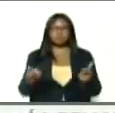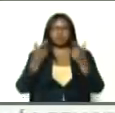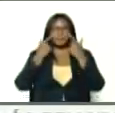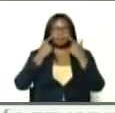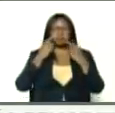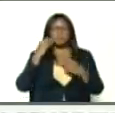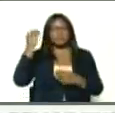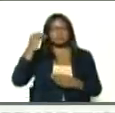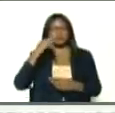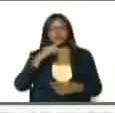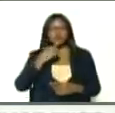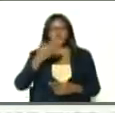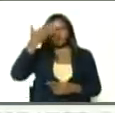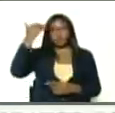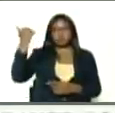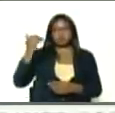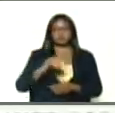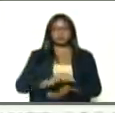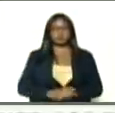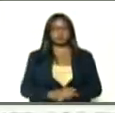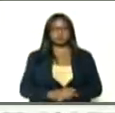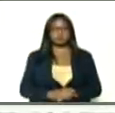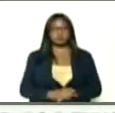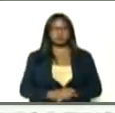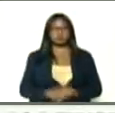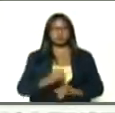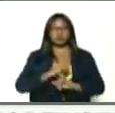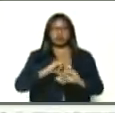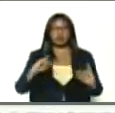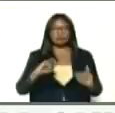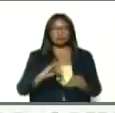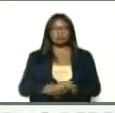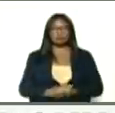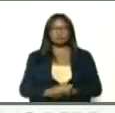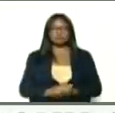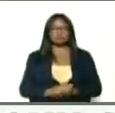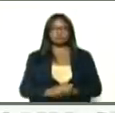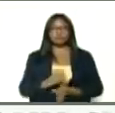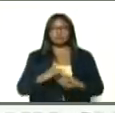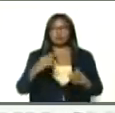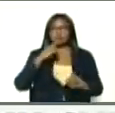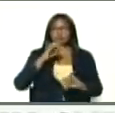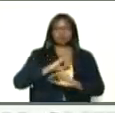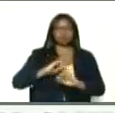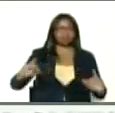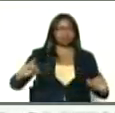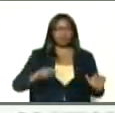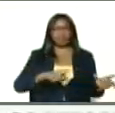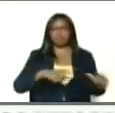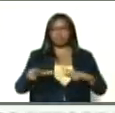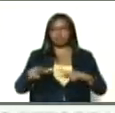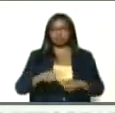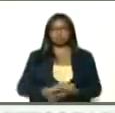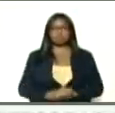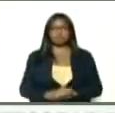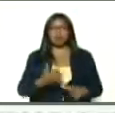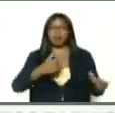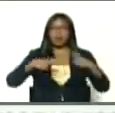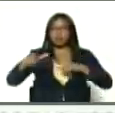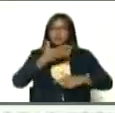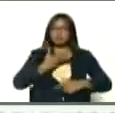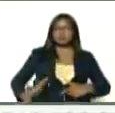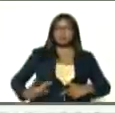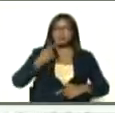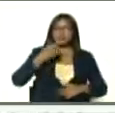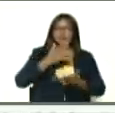vayas a creer que me olvidé, está pendiente, está listo, eso está listo, eso es una buena respuesta, eso está listo, presidente, así me dice